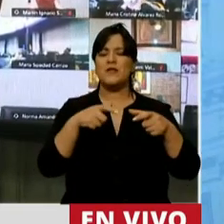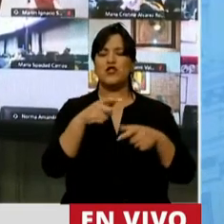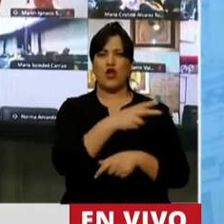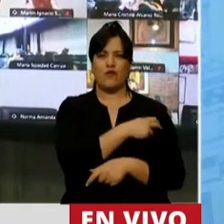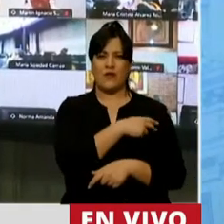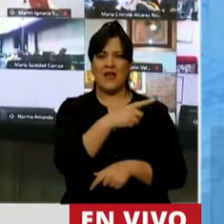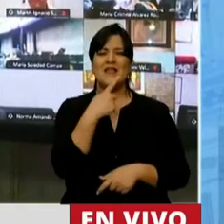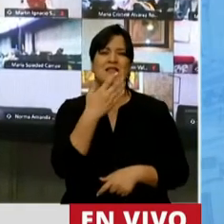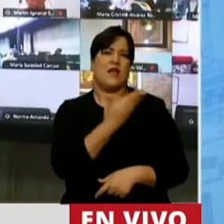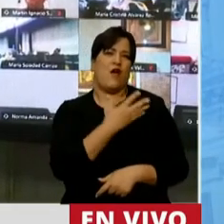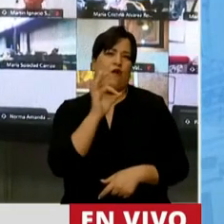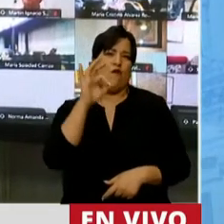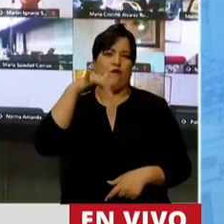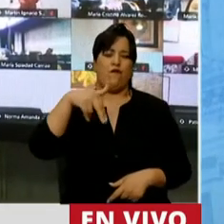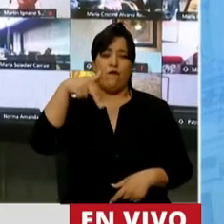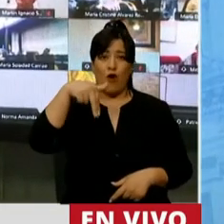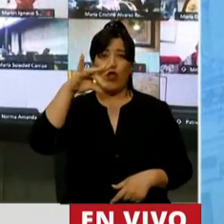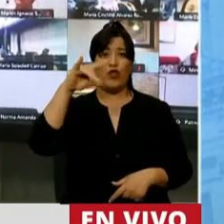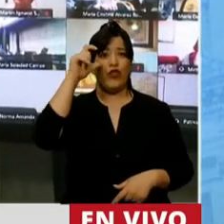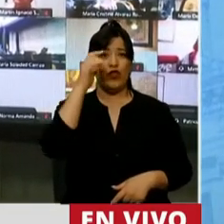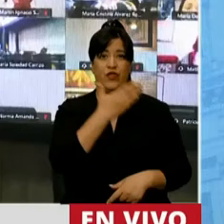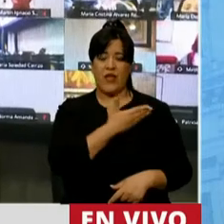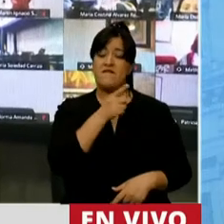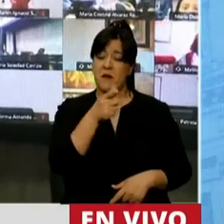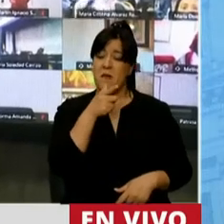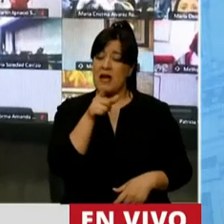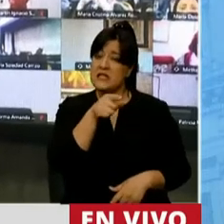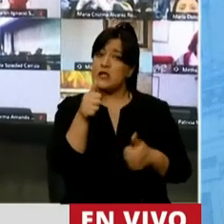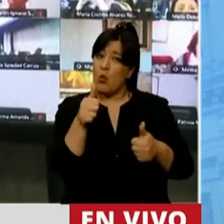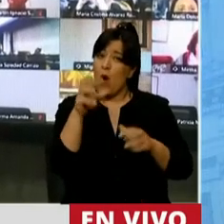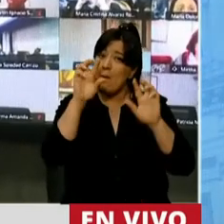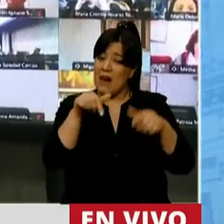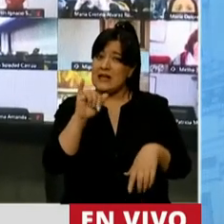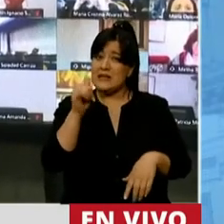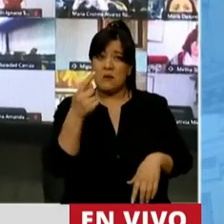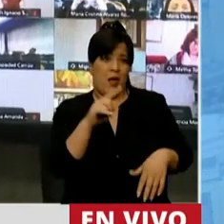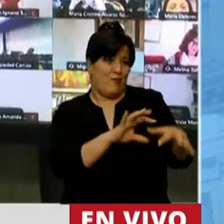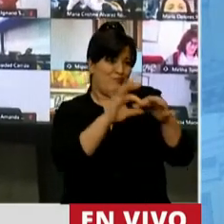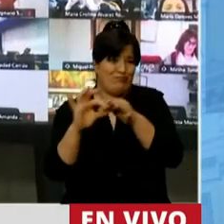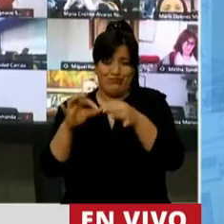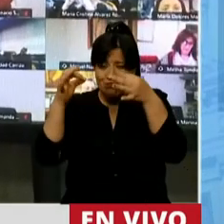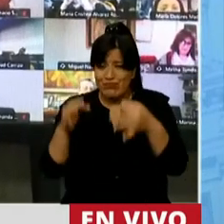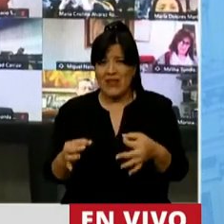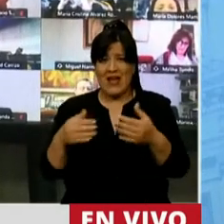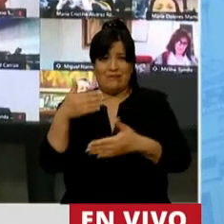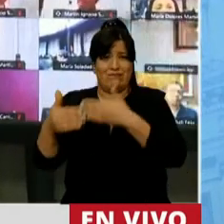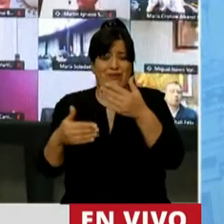al FONDEF, me parece que es una buena iniciativa del Gobierno, pero que no se ve plasmada en este presupuesto.